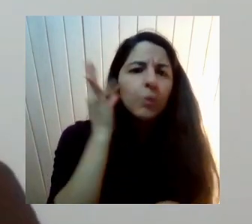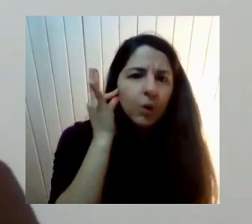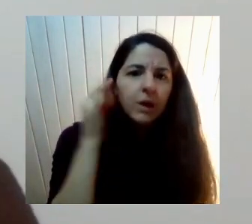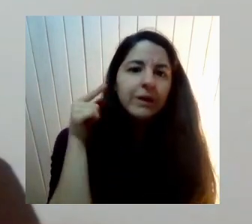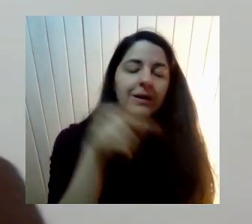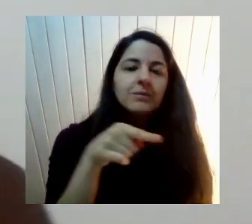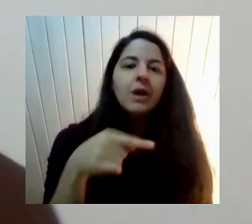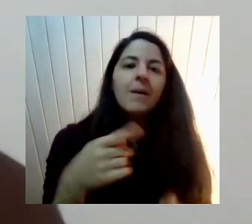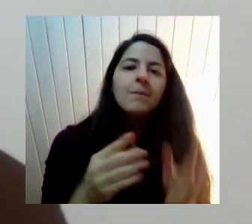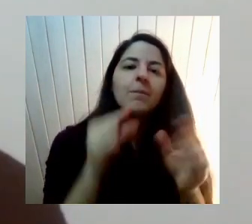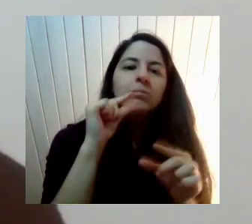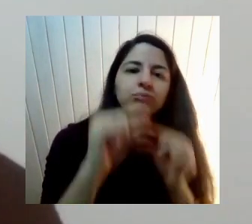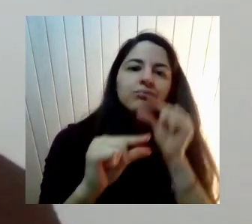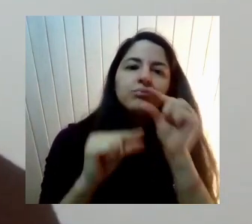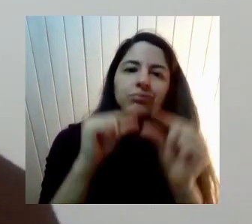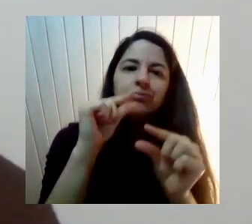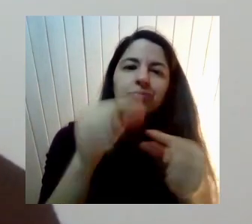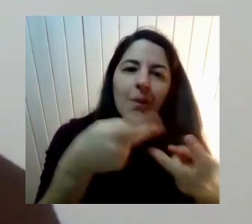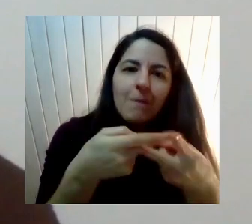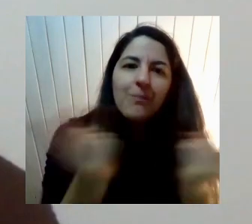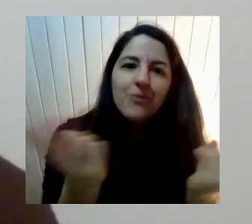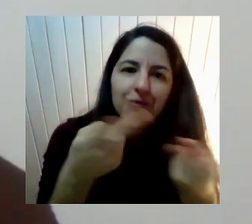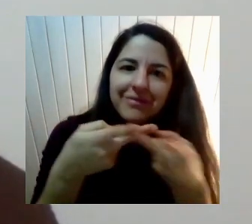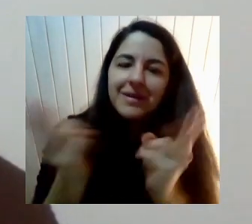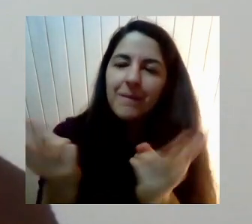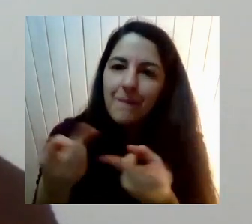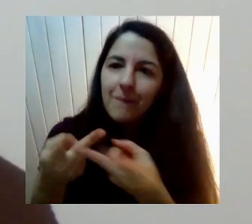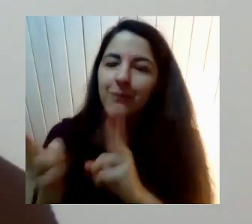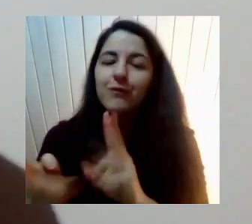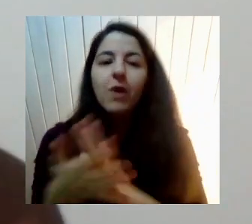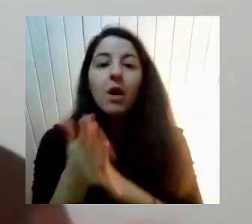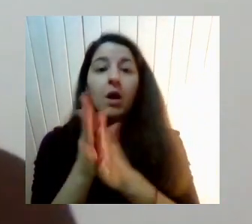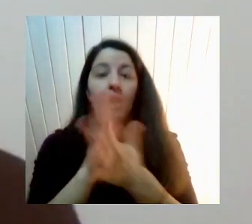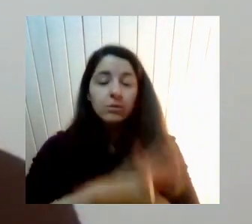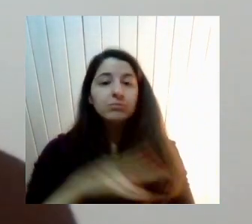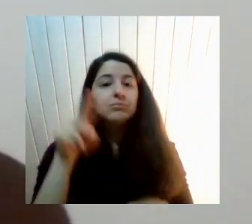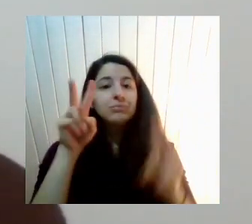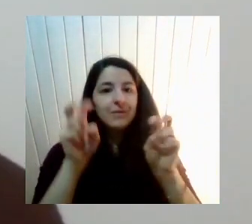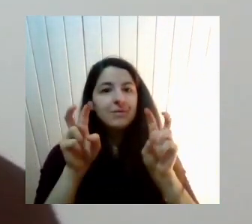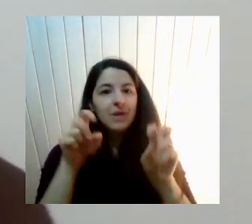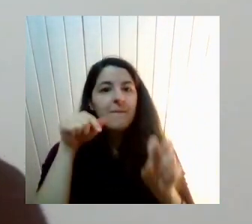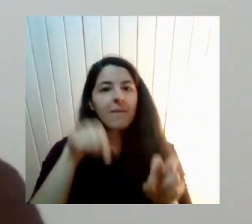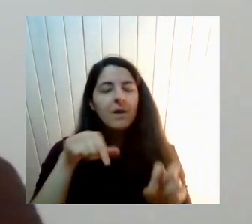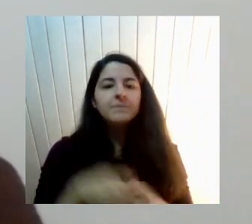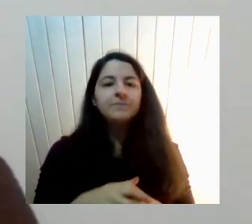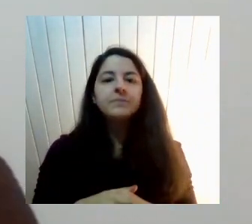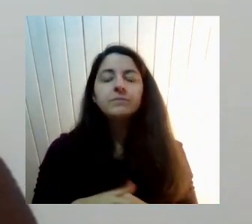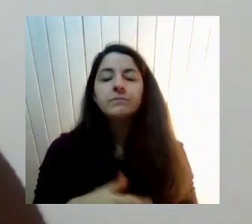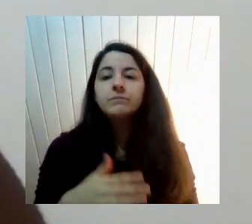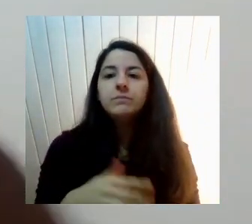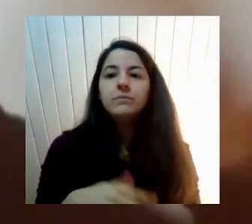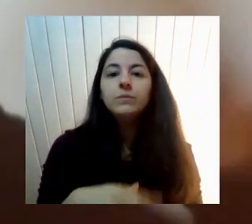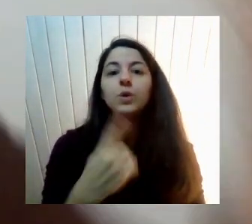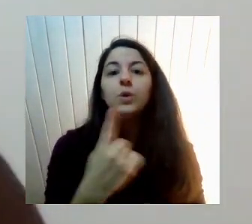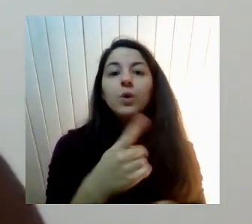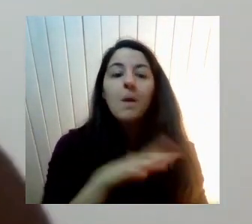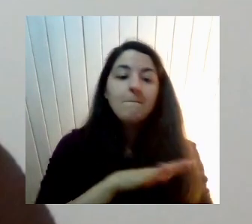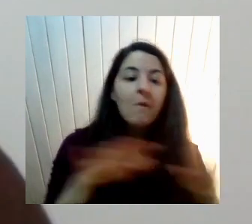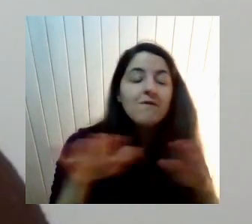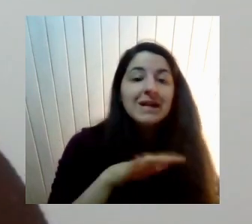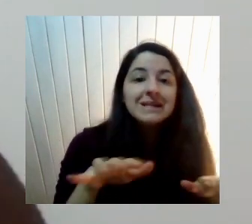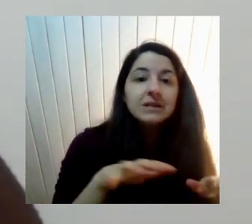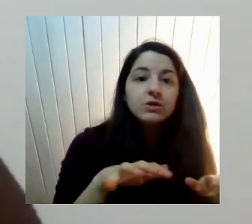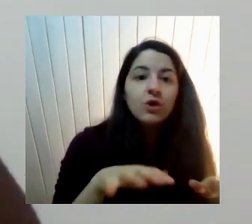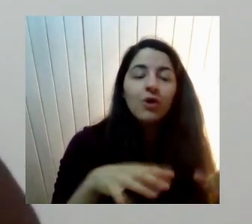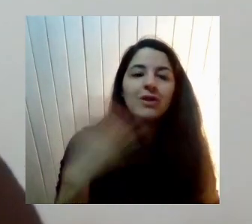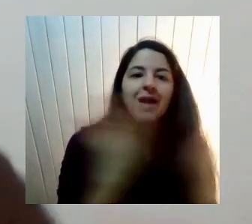Estas cosas Por un lado Tenemos la movilización De las y los estudiantes Respecto de la educación No sexista Tenemos un nuevo levantamiento Del